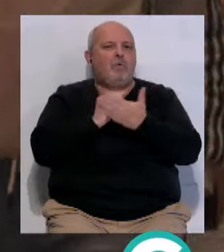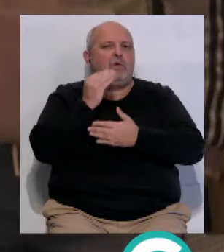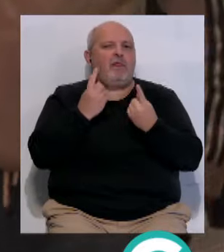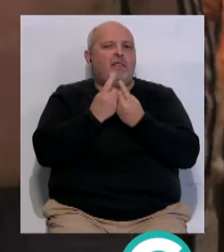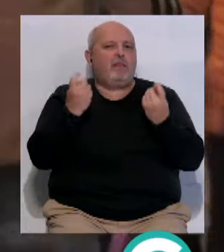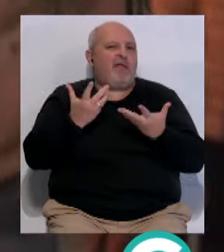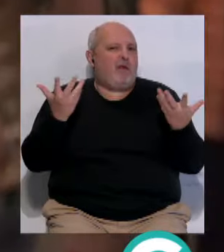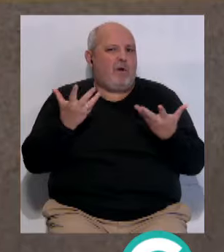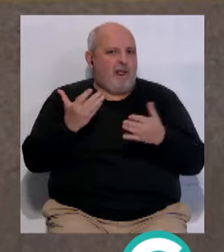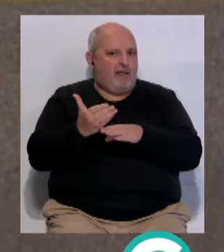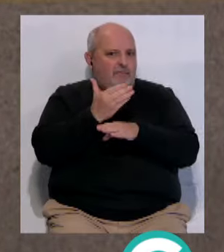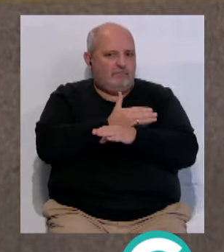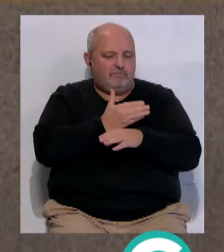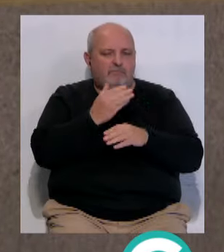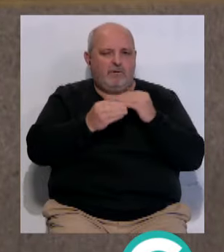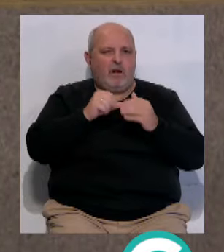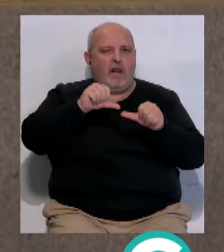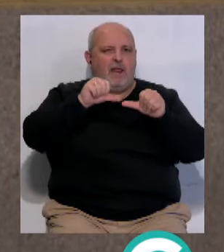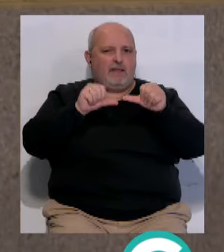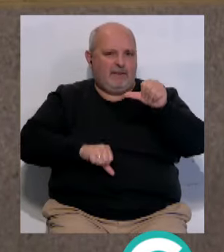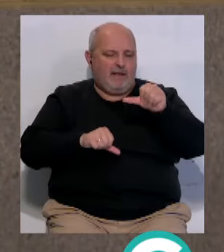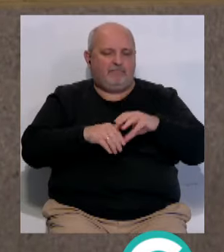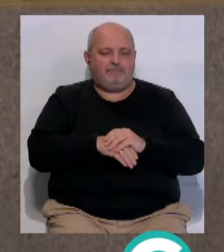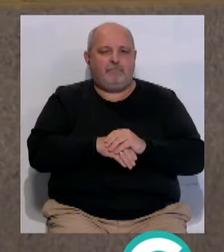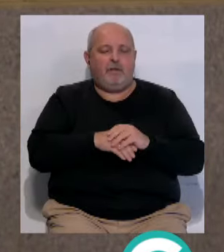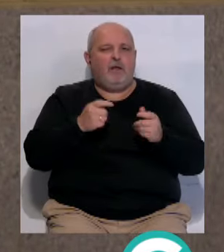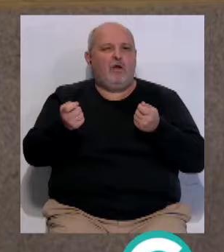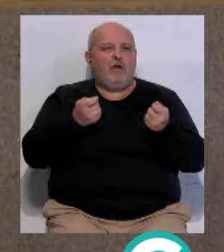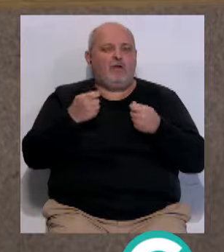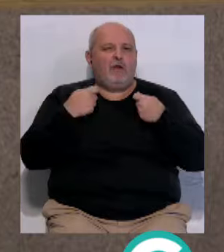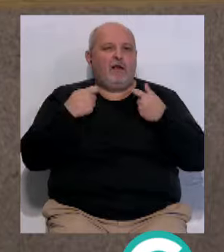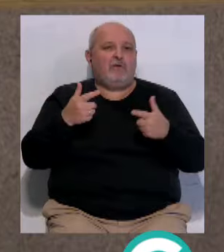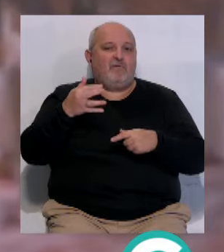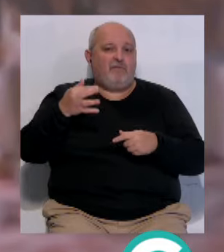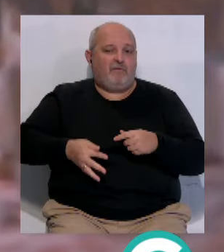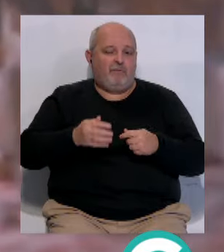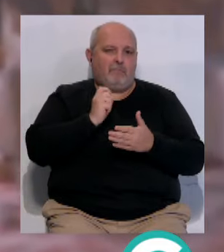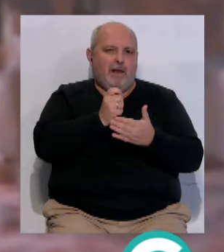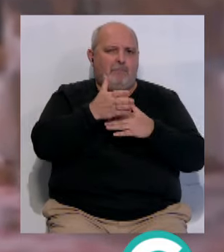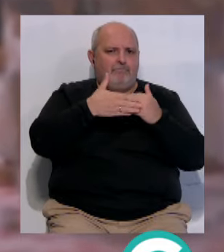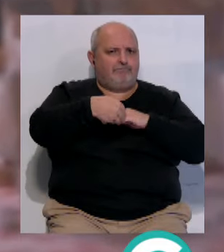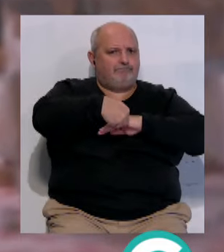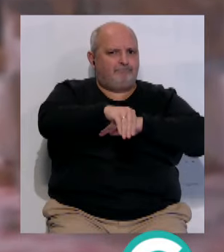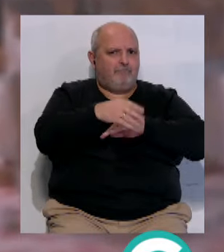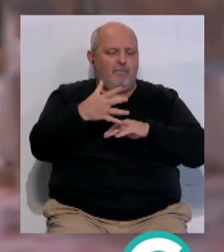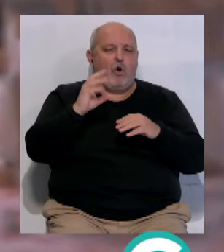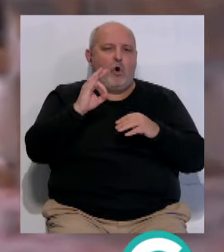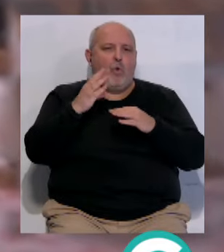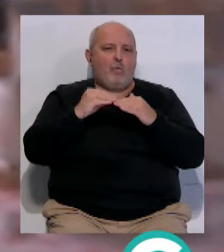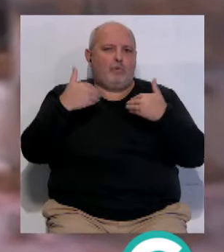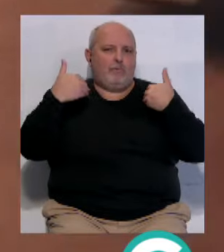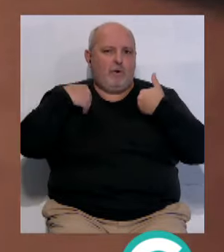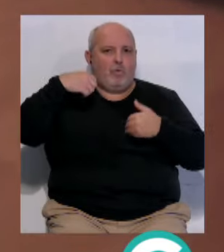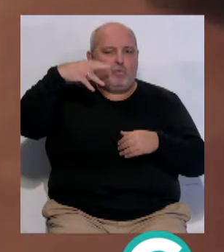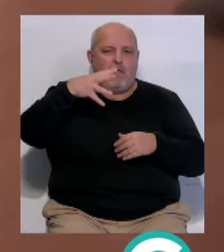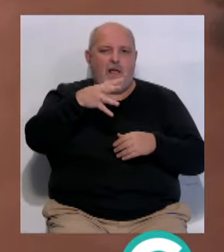vamos a necesitar... ...haciendo una lista por escrito... ...controlar los gastos fijos... ...pagar en efectivo o hacer un uso responsable... ...de la